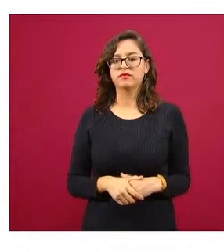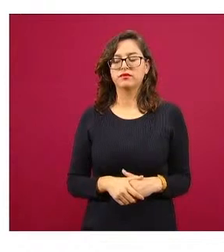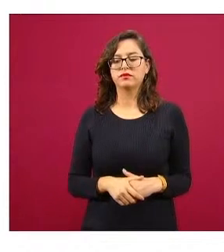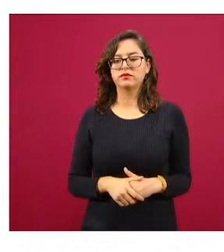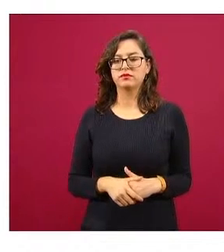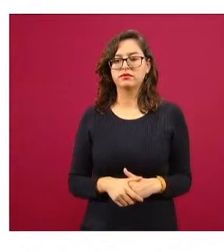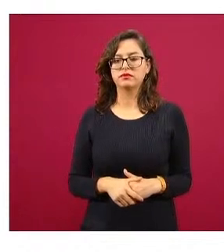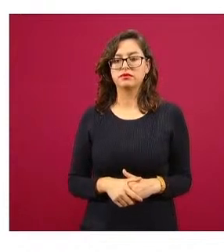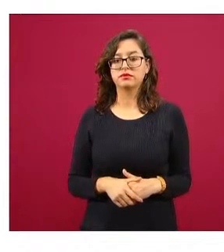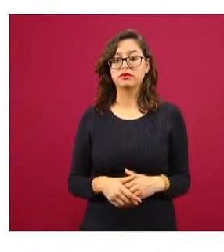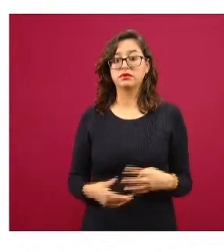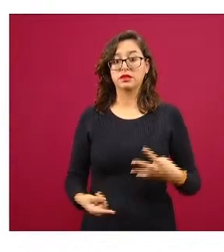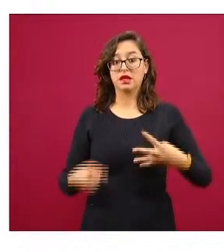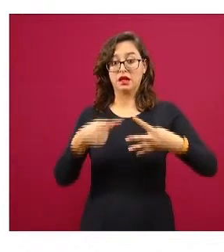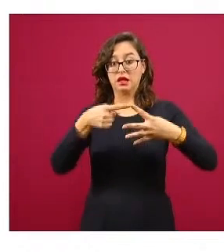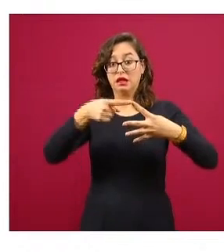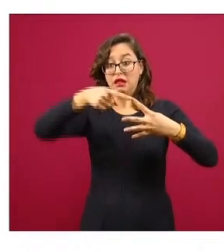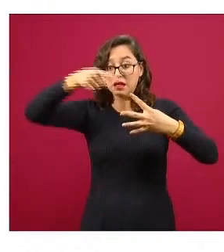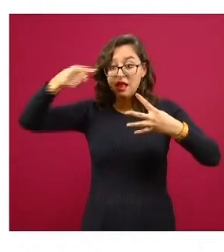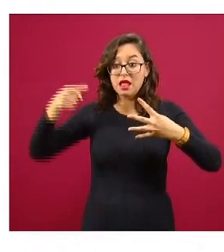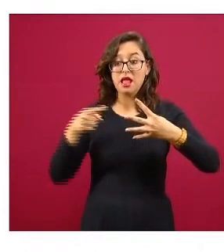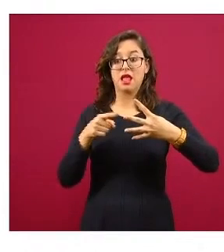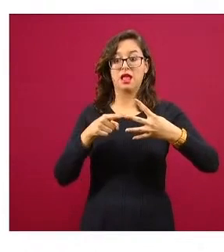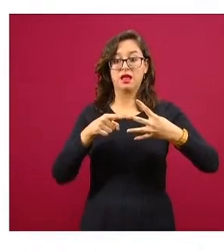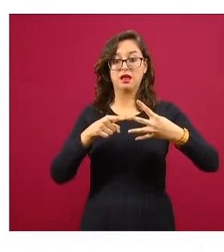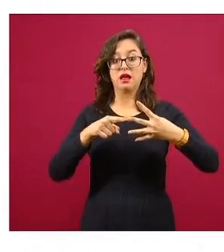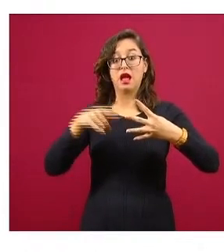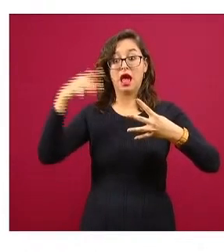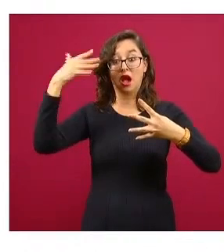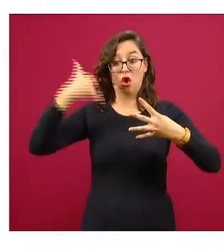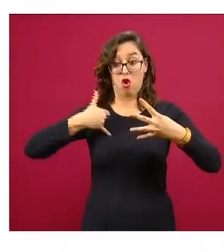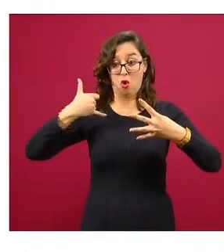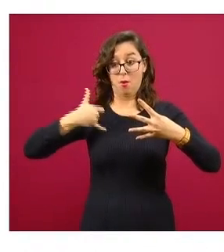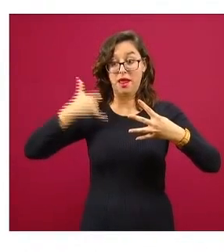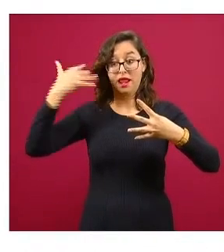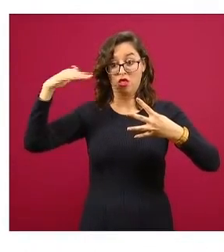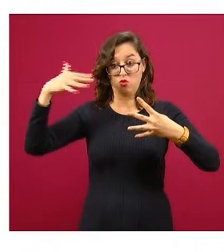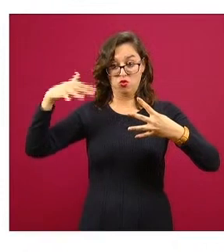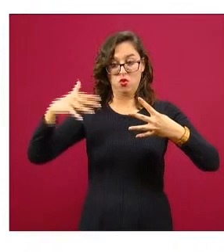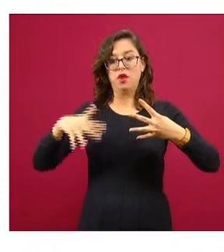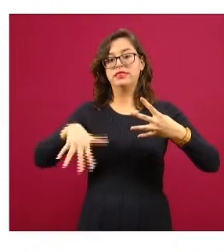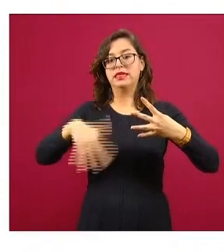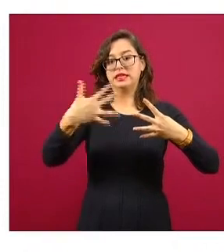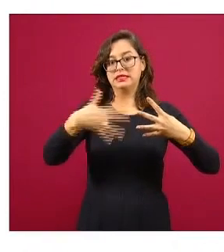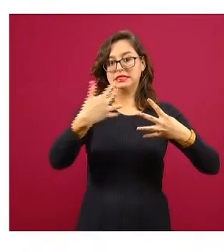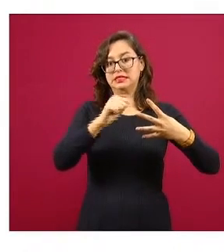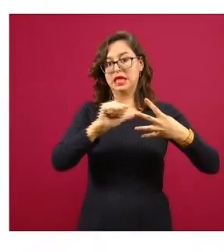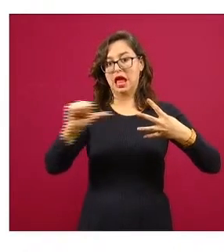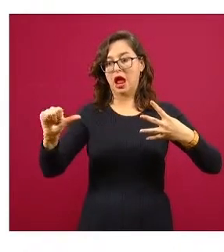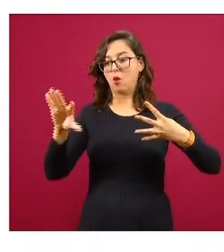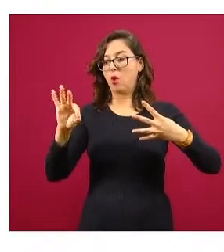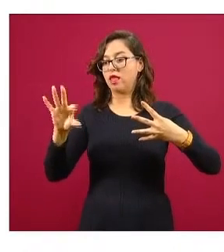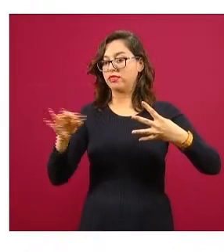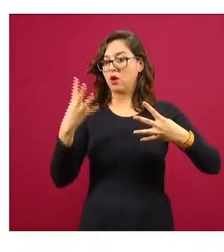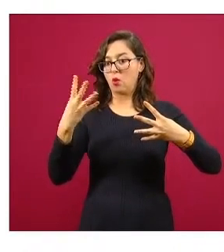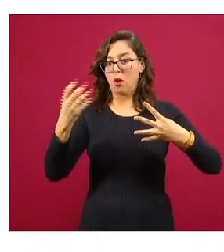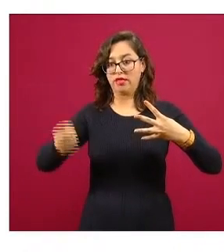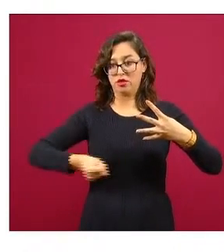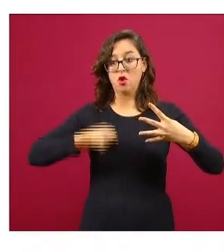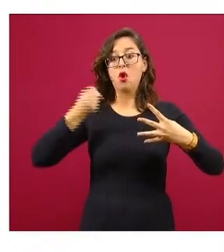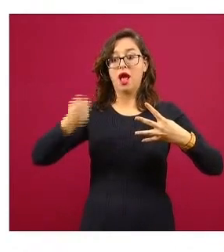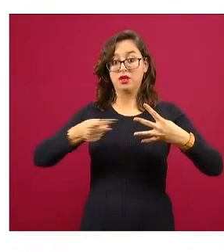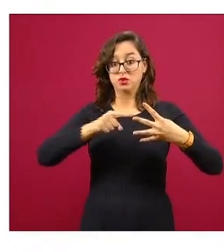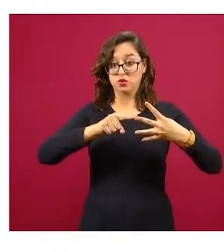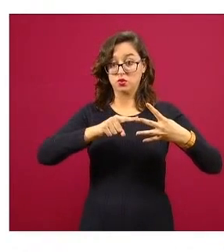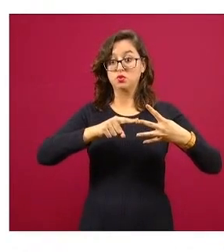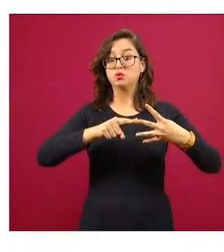pasamos a una población más activa de los adultos jóvenes de 15 a 44 años una población muy